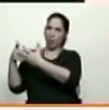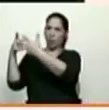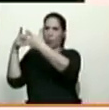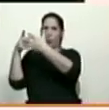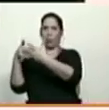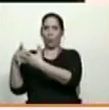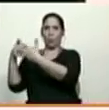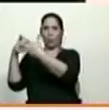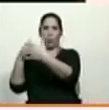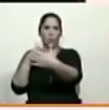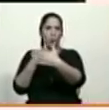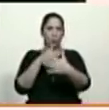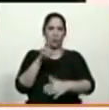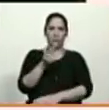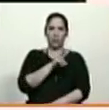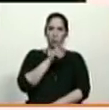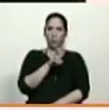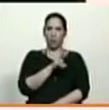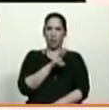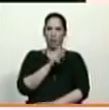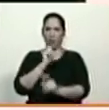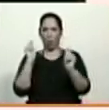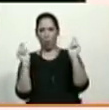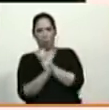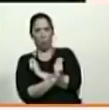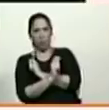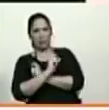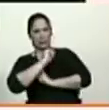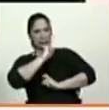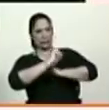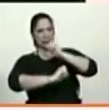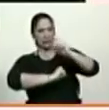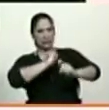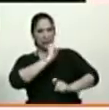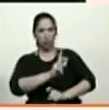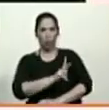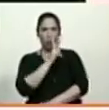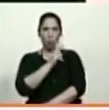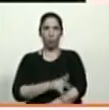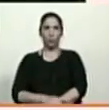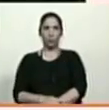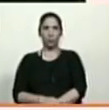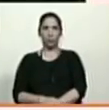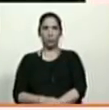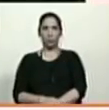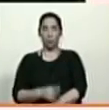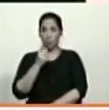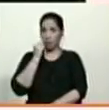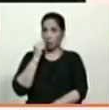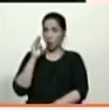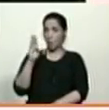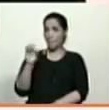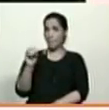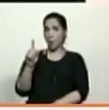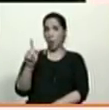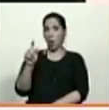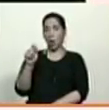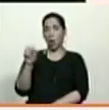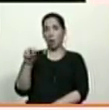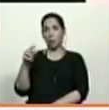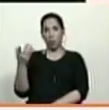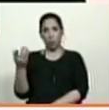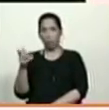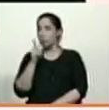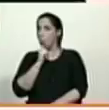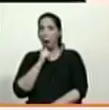Norteamérica contra Venezuela se ha convertido en una obsesión para el señor Bolton por ejemplo no existe otro tema sino Venezuela